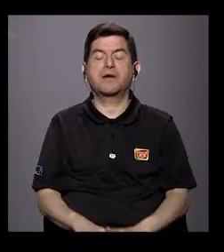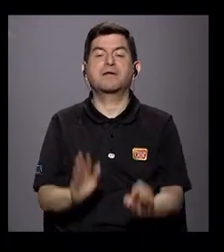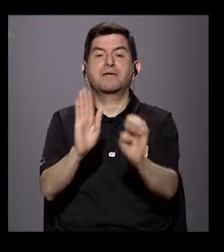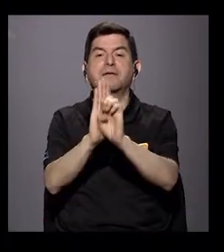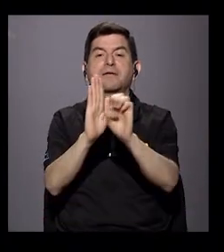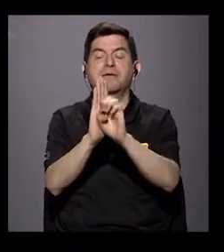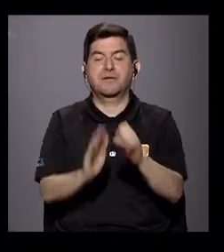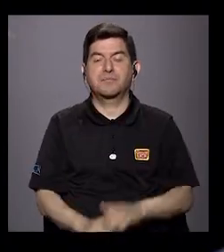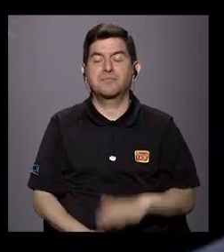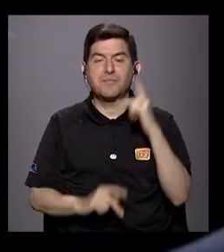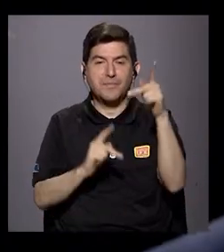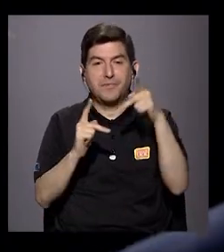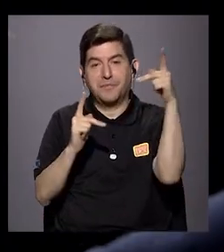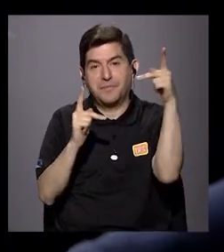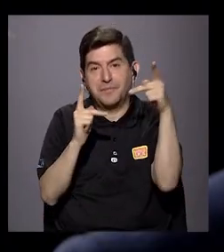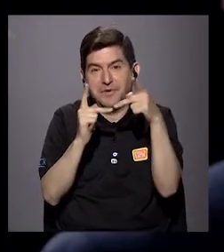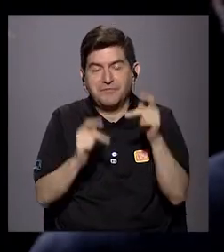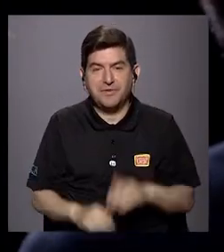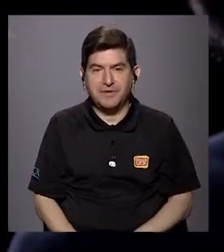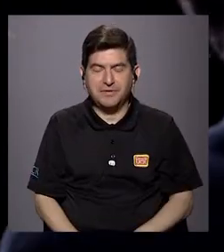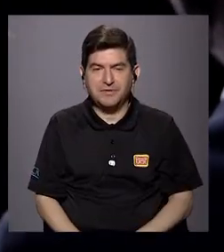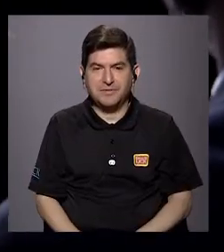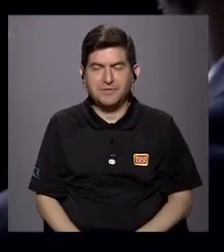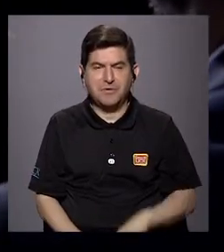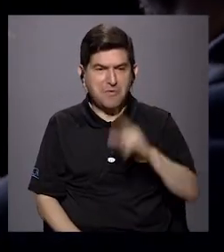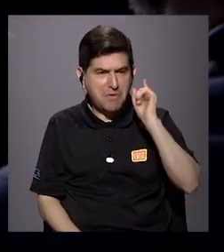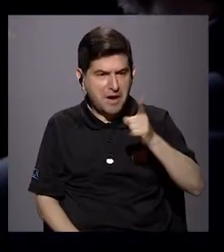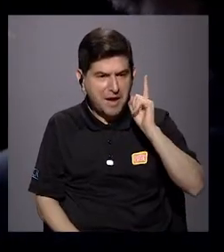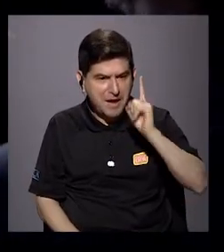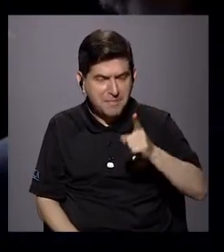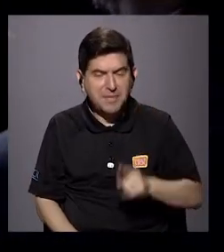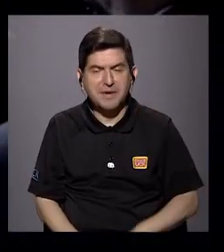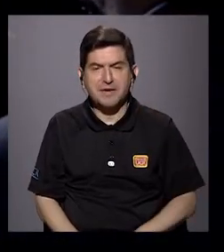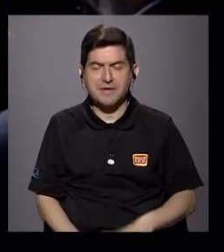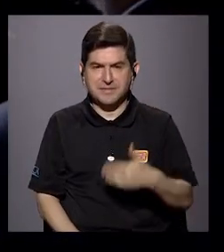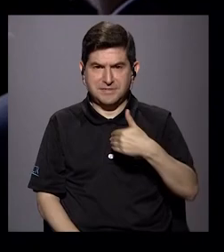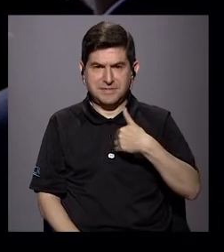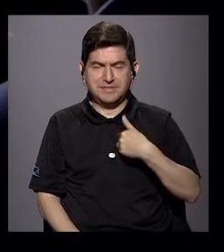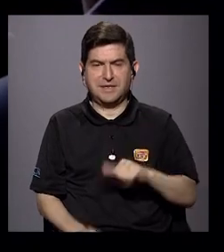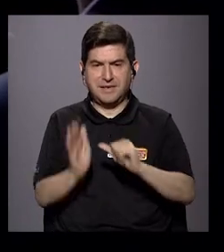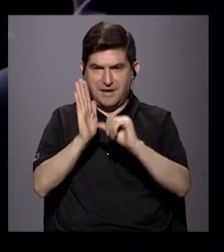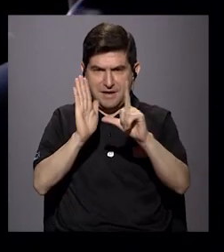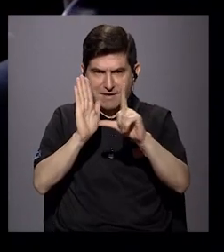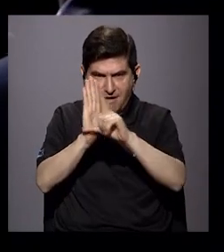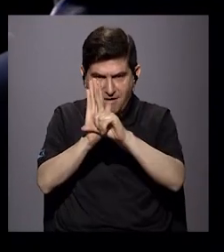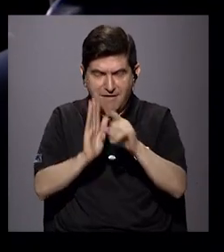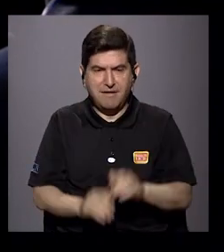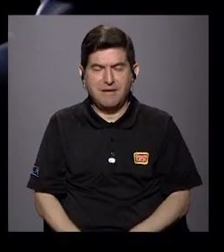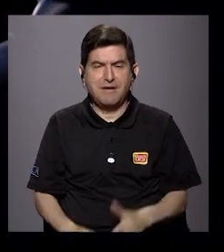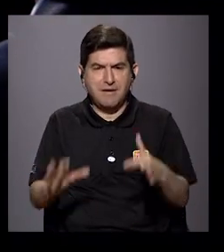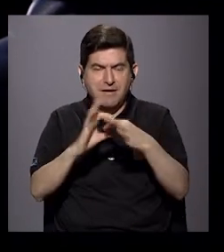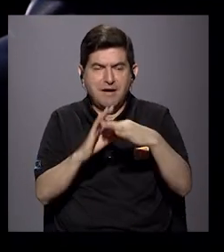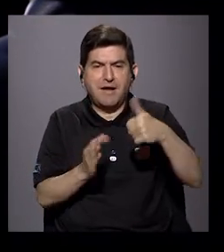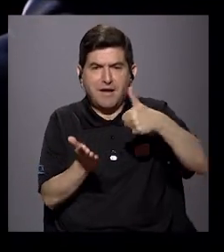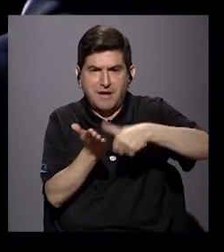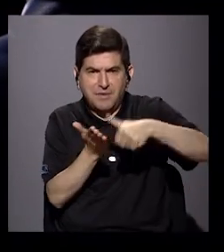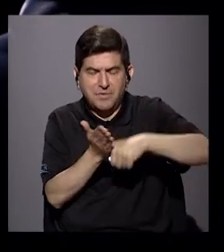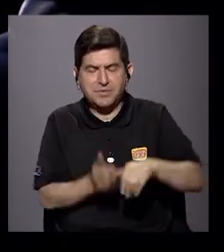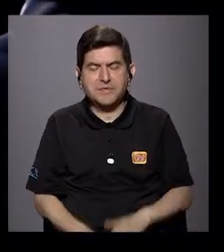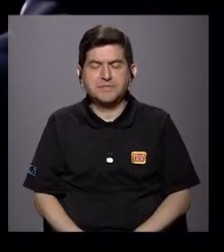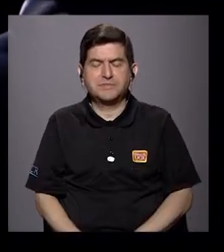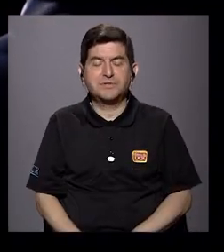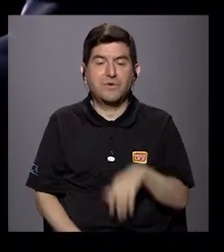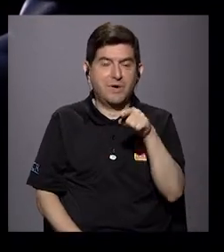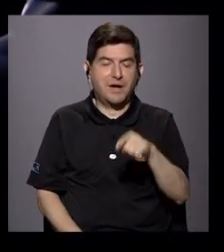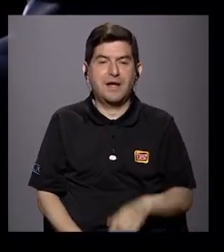Le pongo el ejemplo perfecto de recientes amenazas que se pudieron haber recibido de parte de la Asamblea Legislativa en torno a la elección del